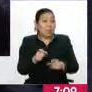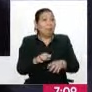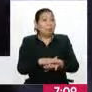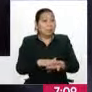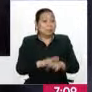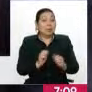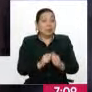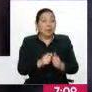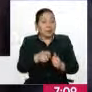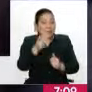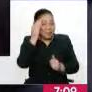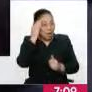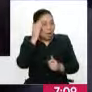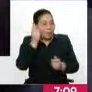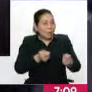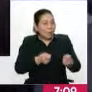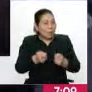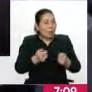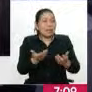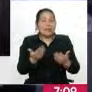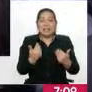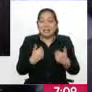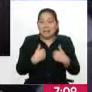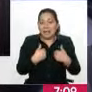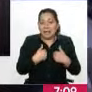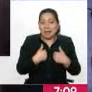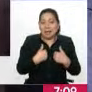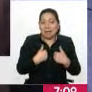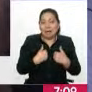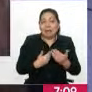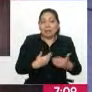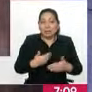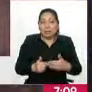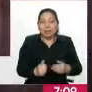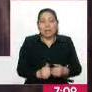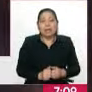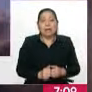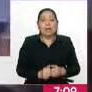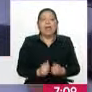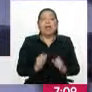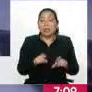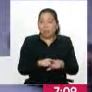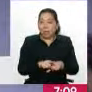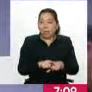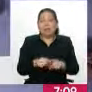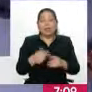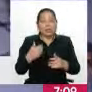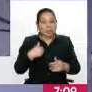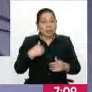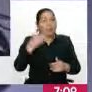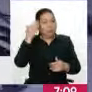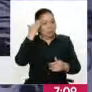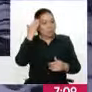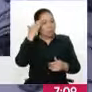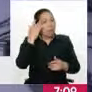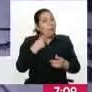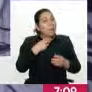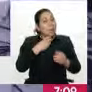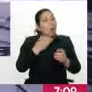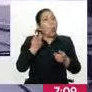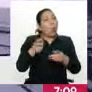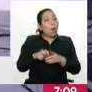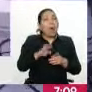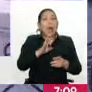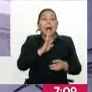preparada y él sabe cómo manejar ese tipo. Él tiene unos pasos que seguir. Y nosotros también estamos capacitados y preparados para manejar